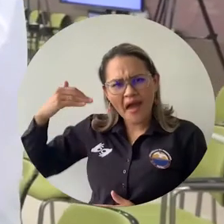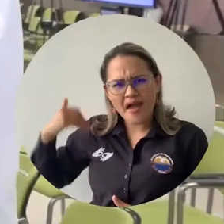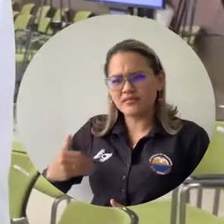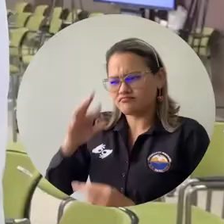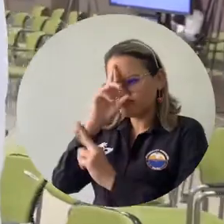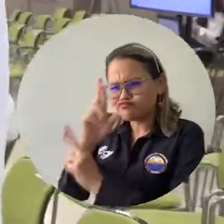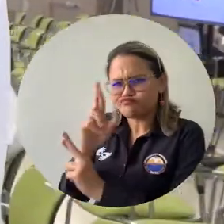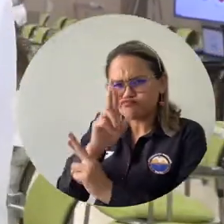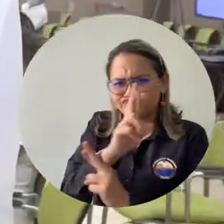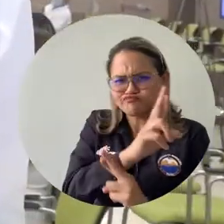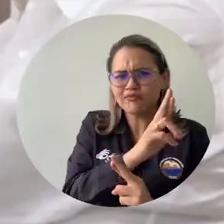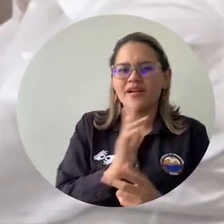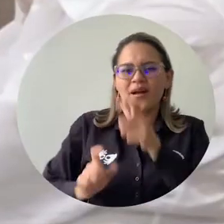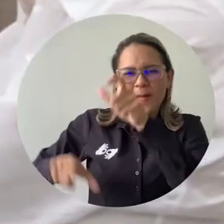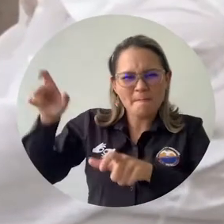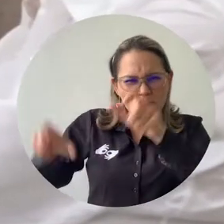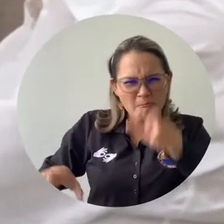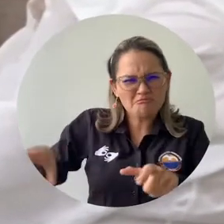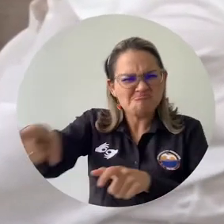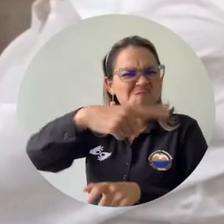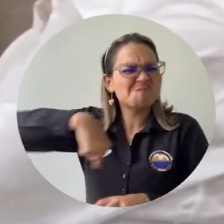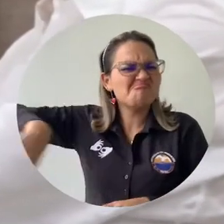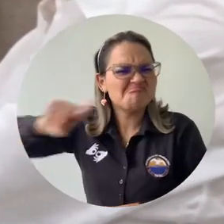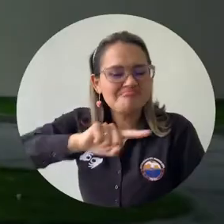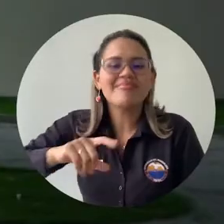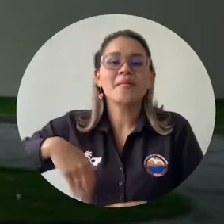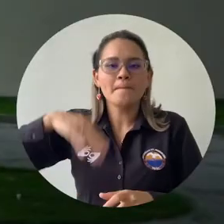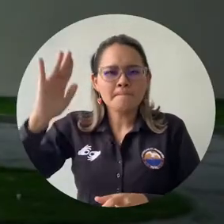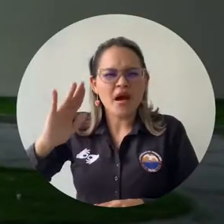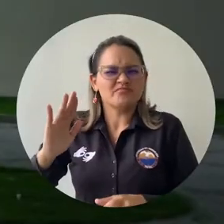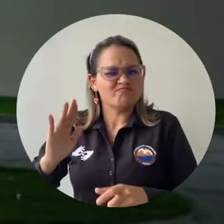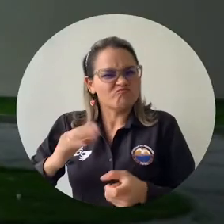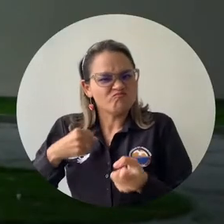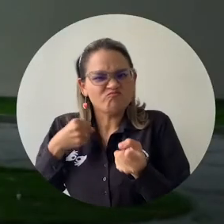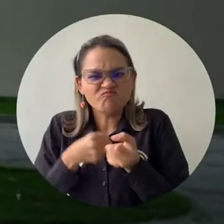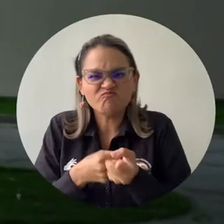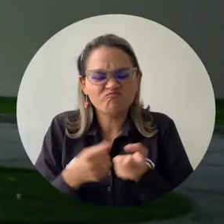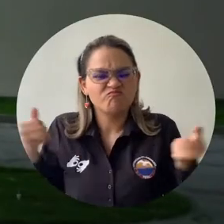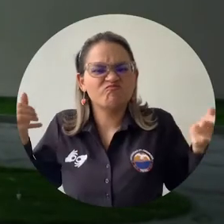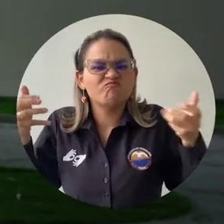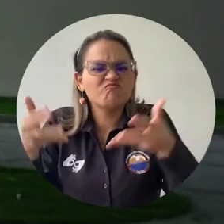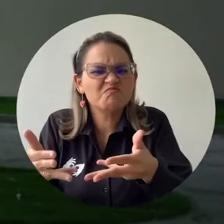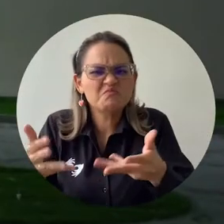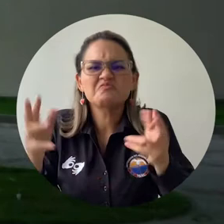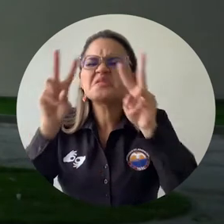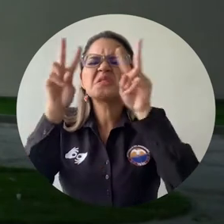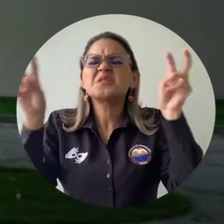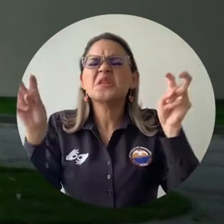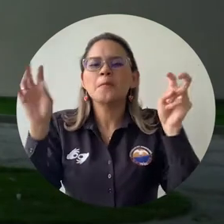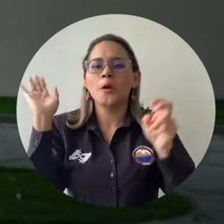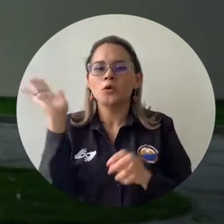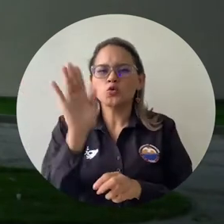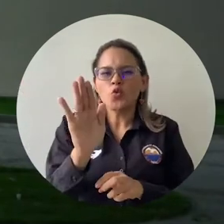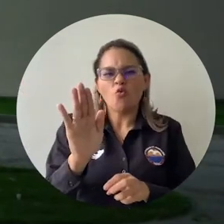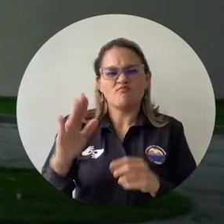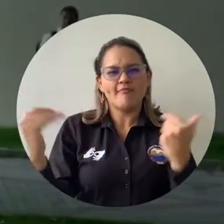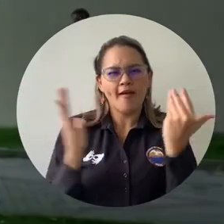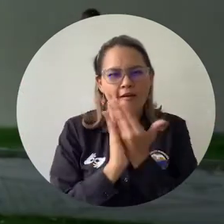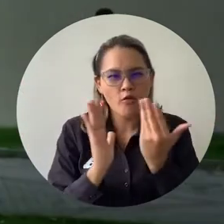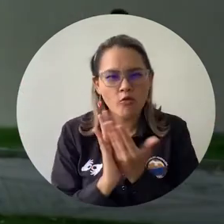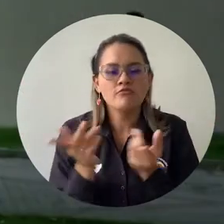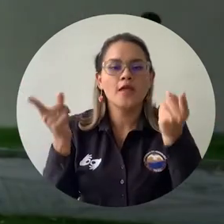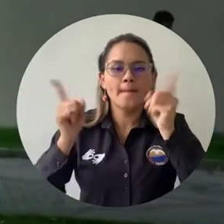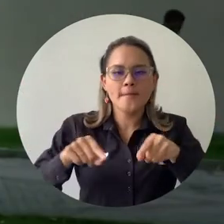Hemos hecho reconocimientos a personas que han colaborado a continuar el desarrollo